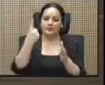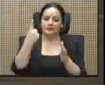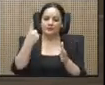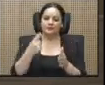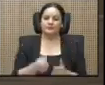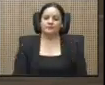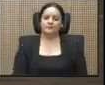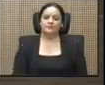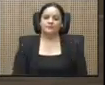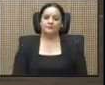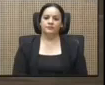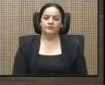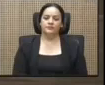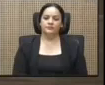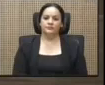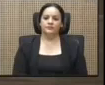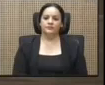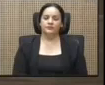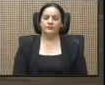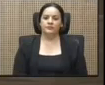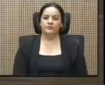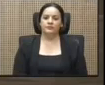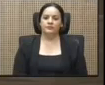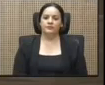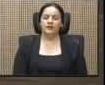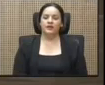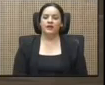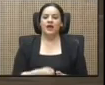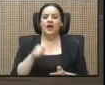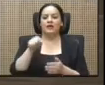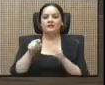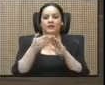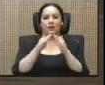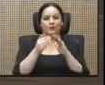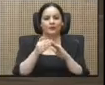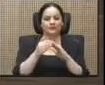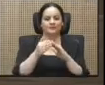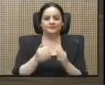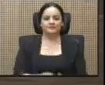todas a esta comunidad.